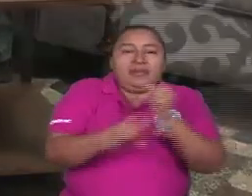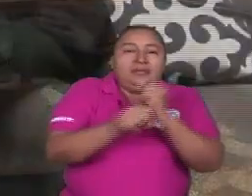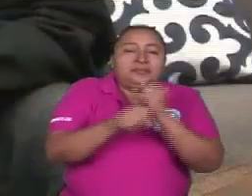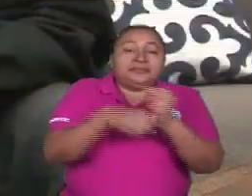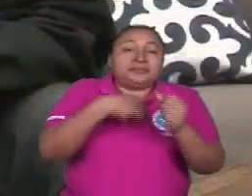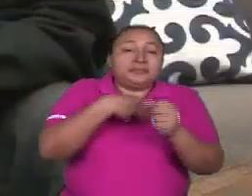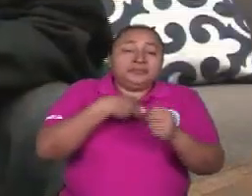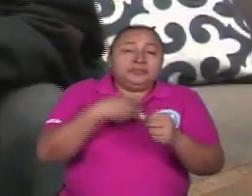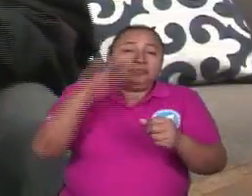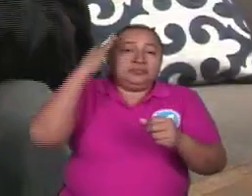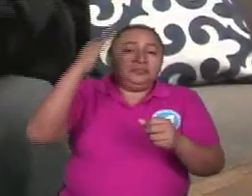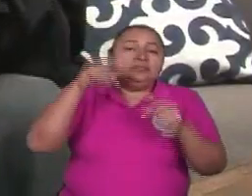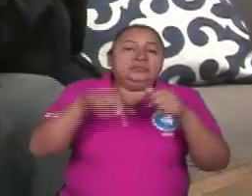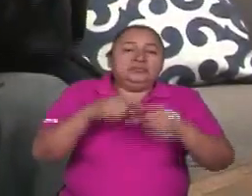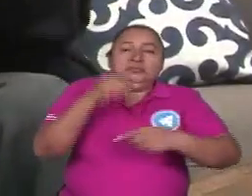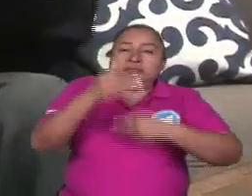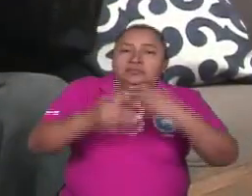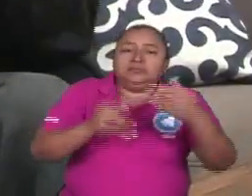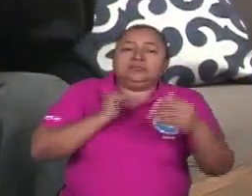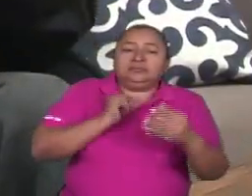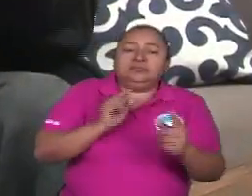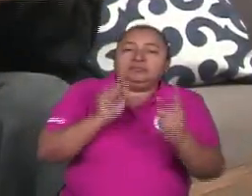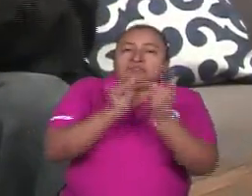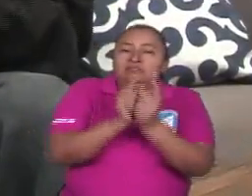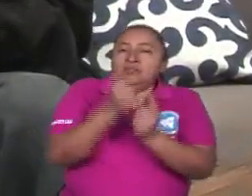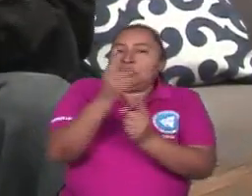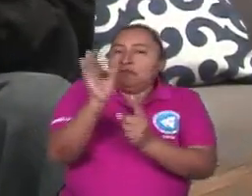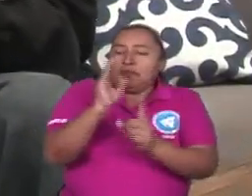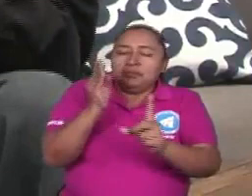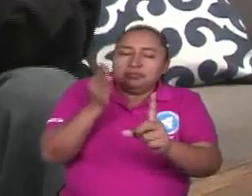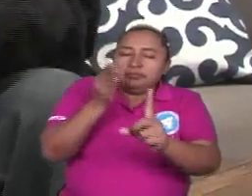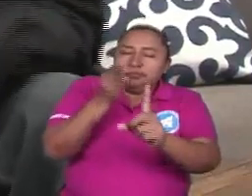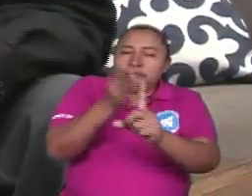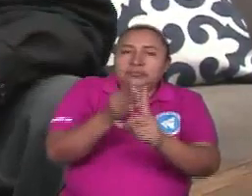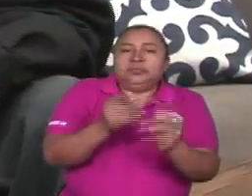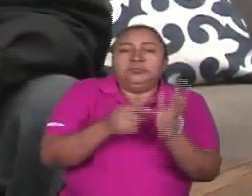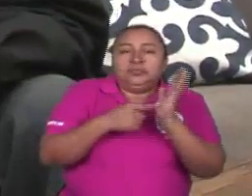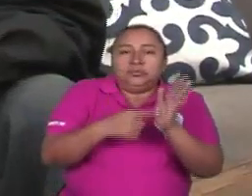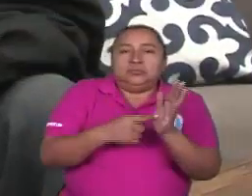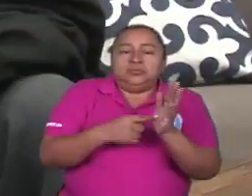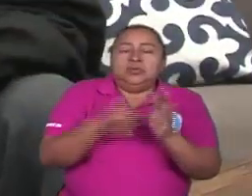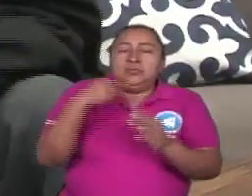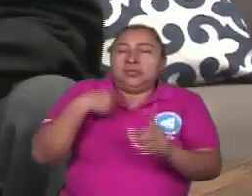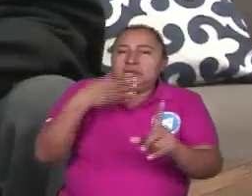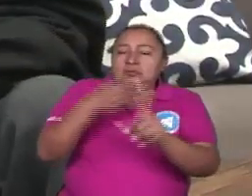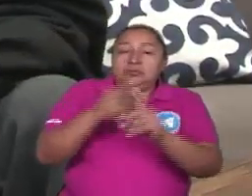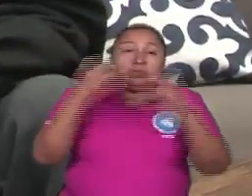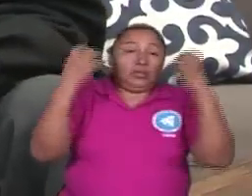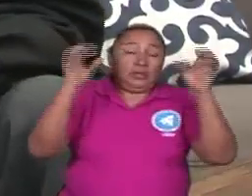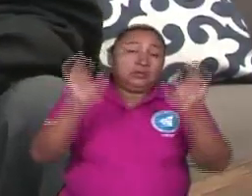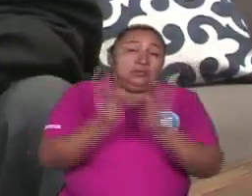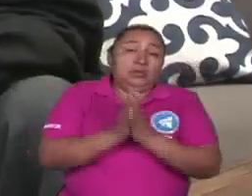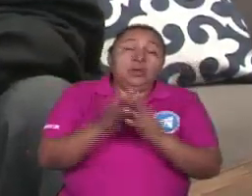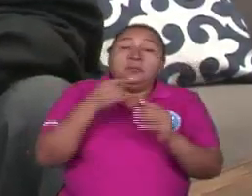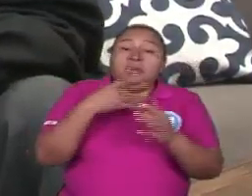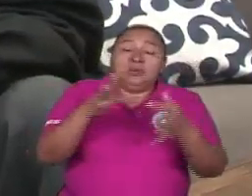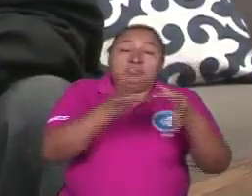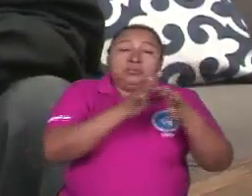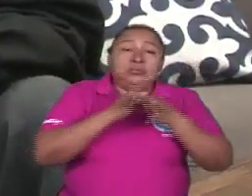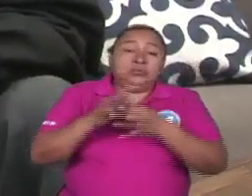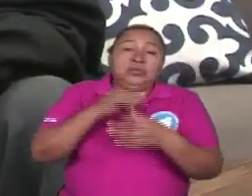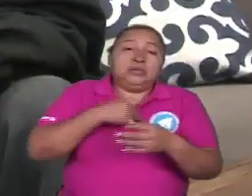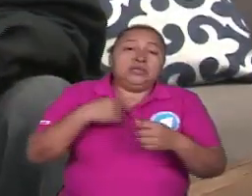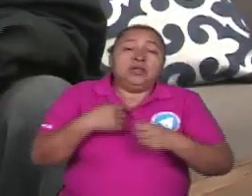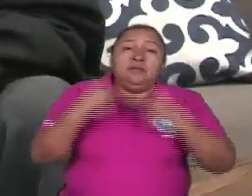cuenta propia que poco a han ido encontrando una lógica y tiene lógica de una posición de clase porque la unidad hace la